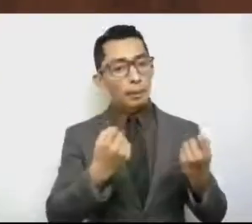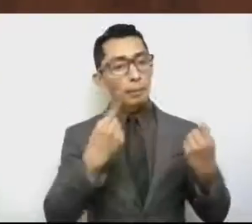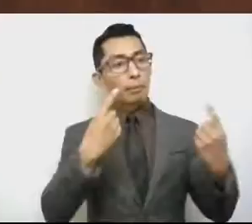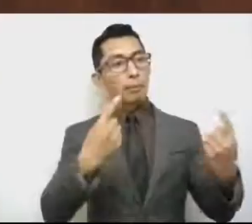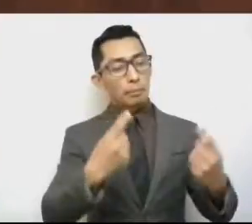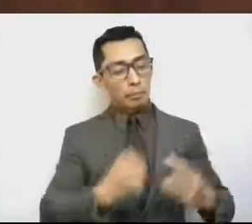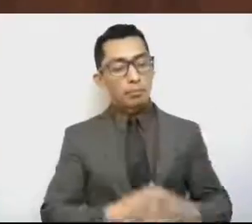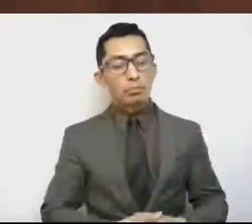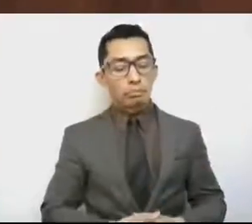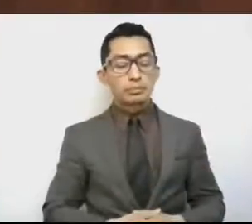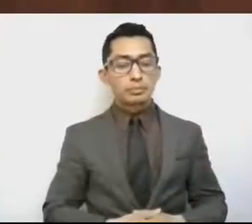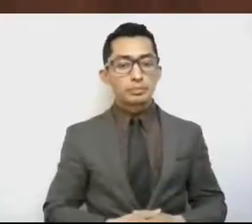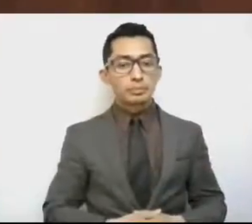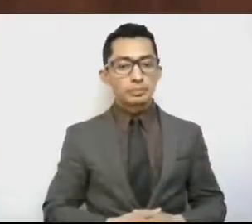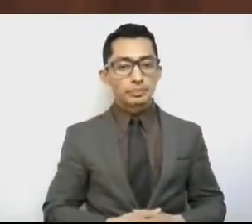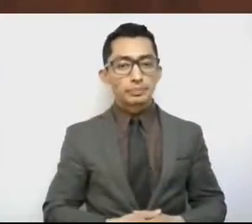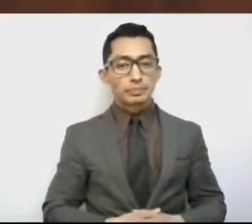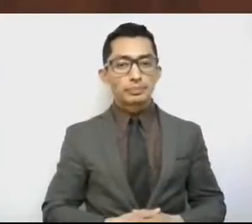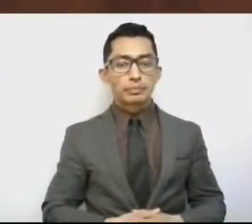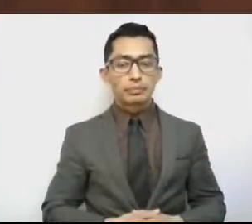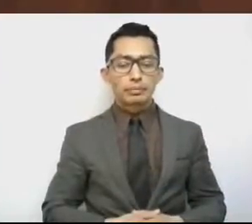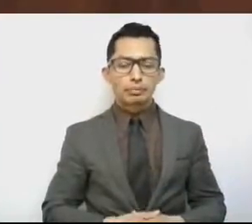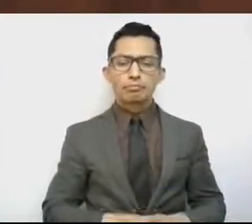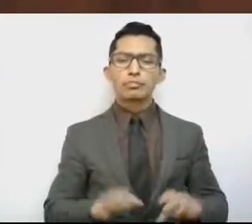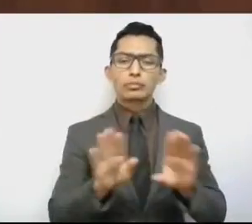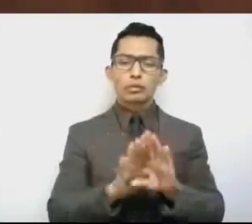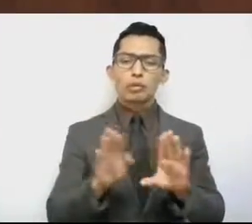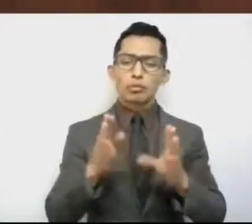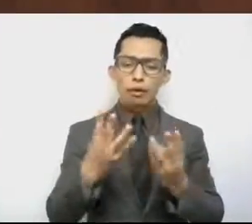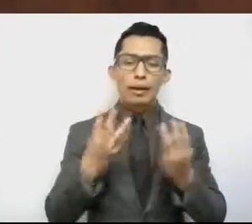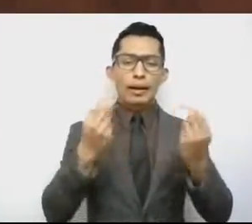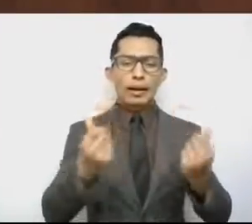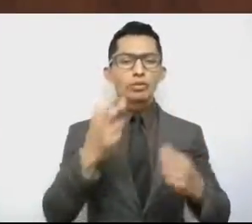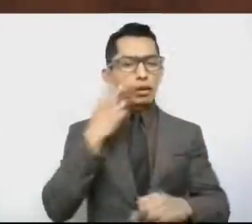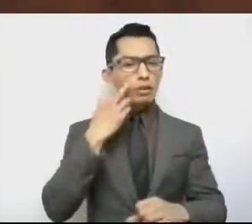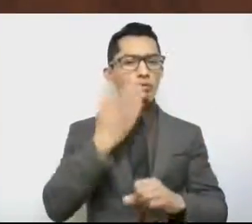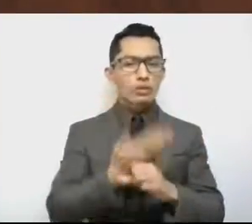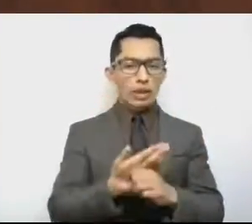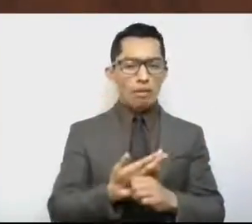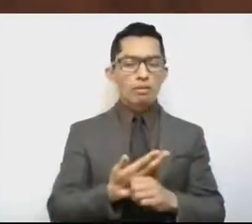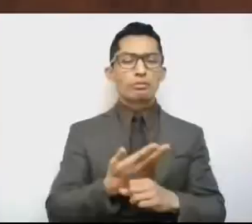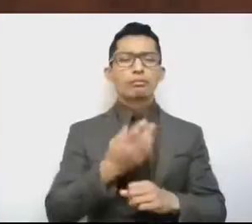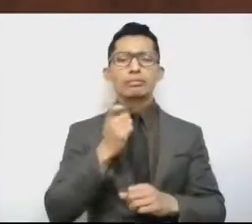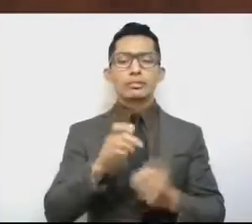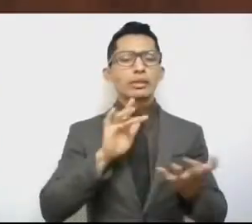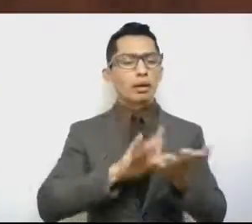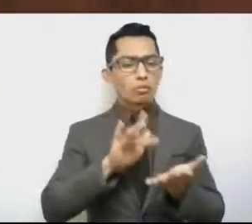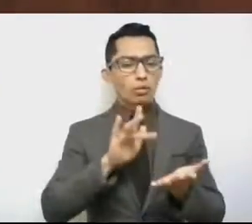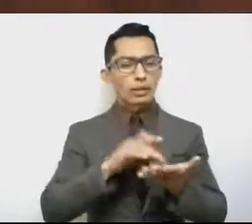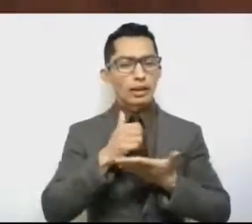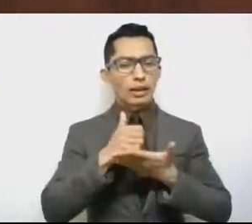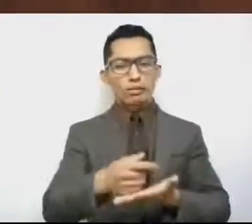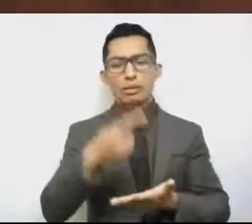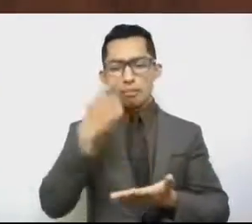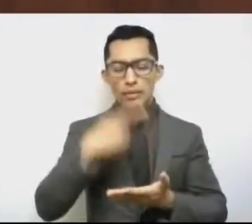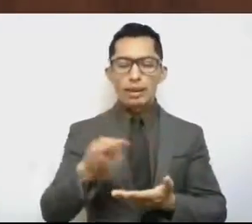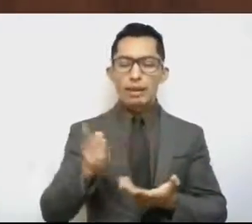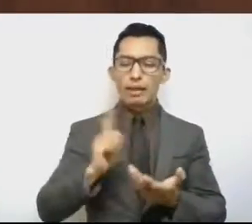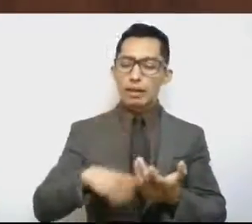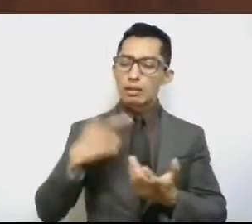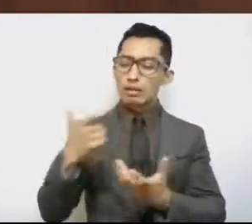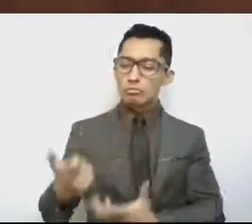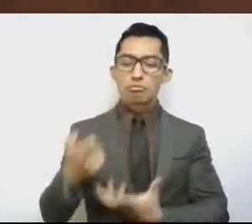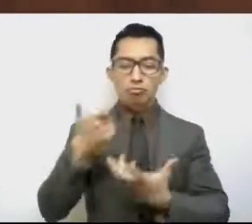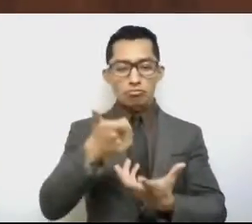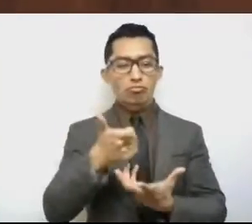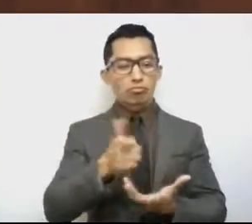Es precisamente a través de un gasto responsable que se contribuye a la correcta utilización del presupuesto para